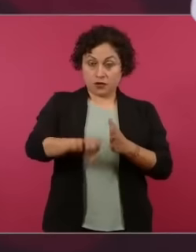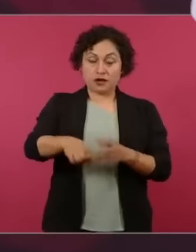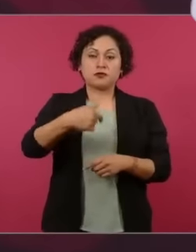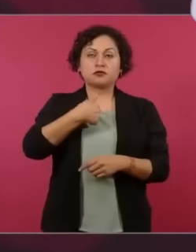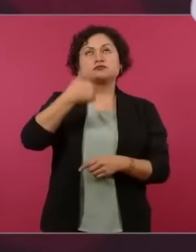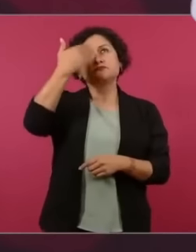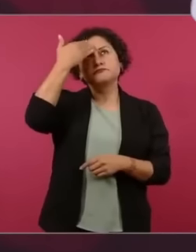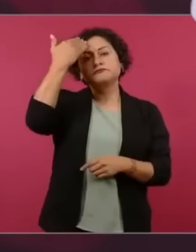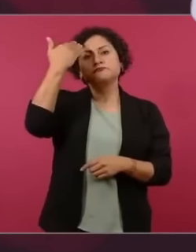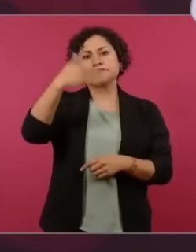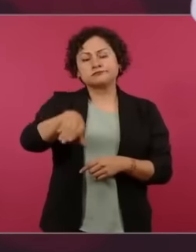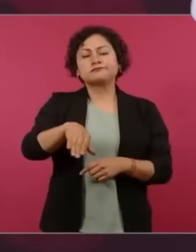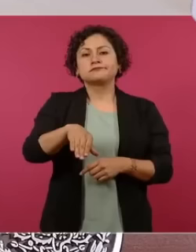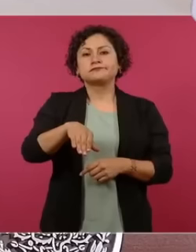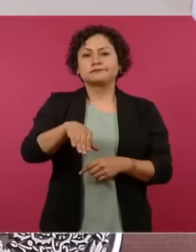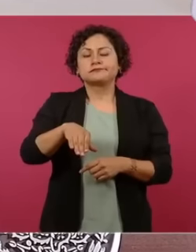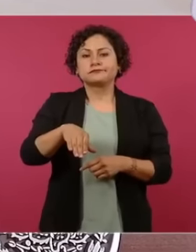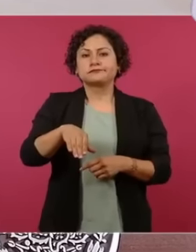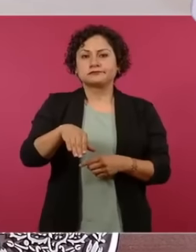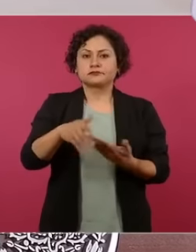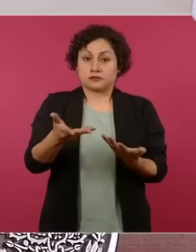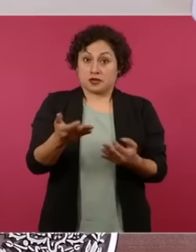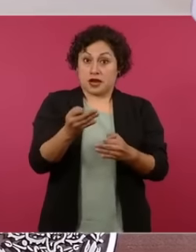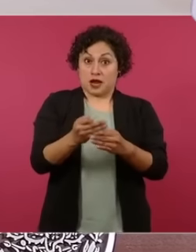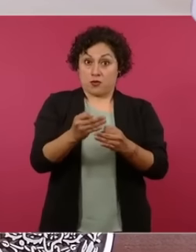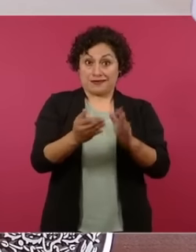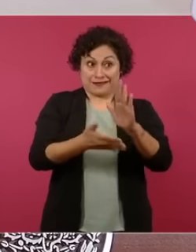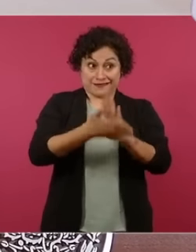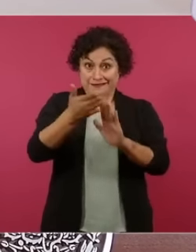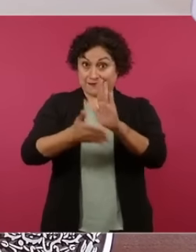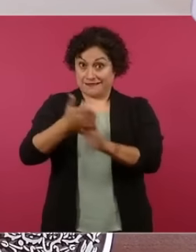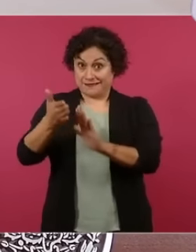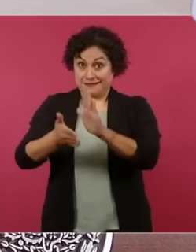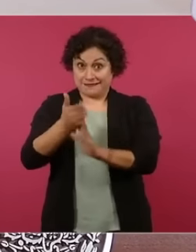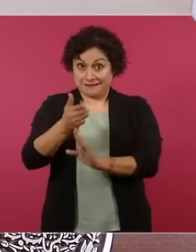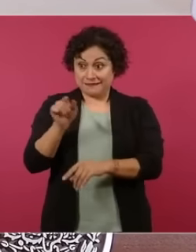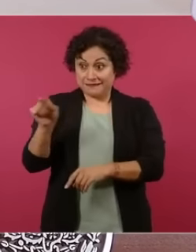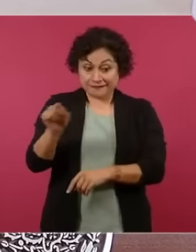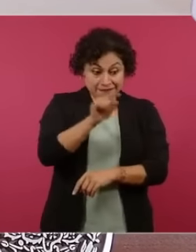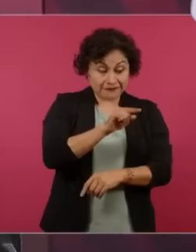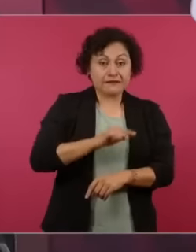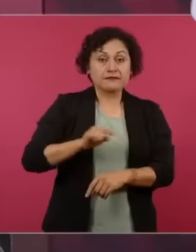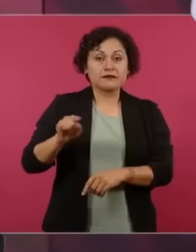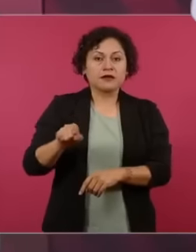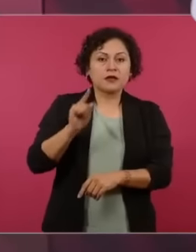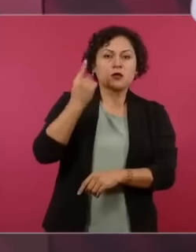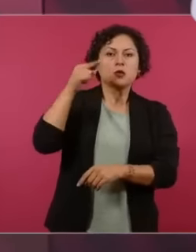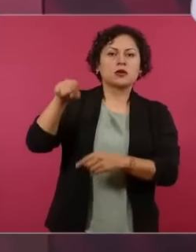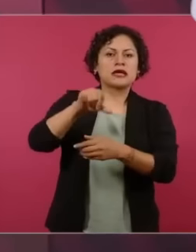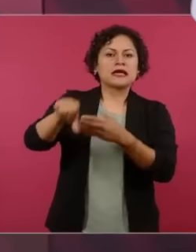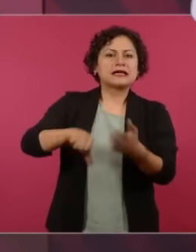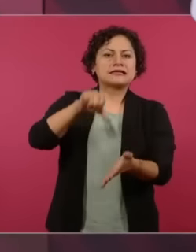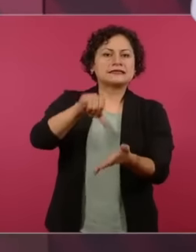del banco del banco bienestar este gesto reconoce la responsabilidad y la dedicación de los